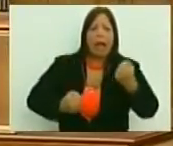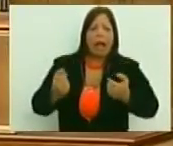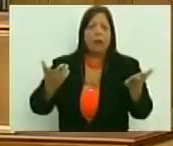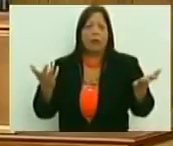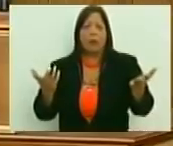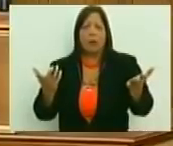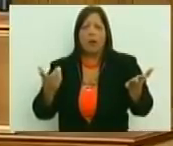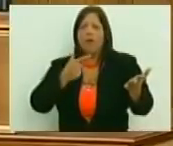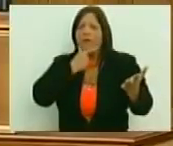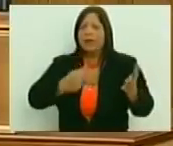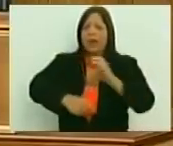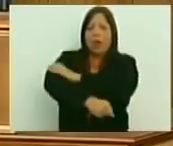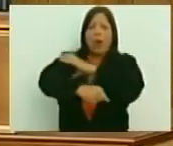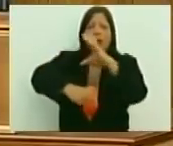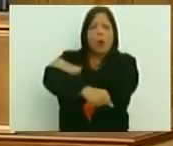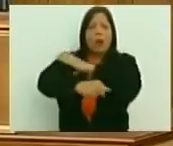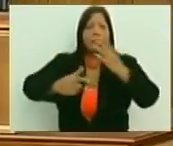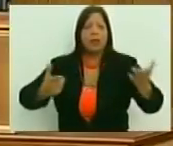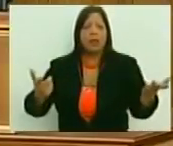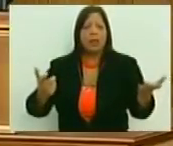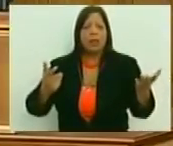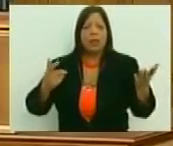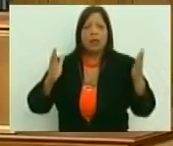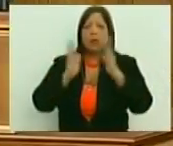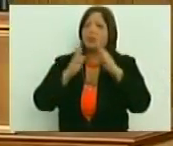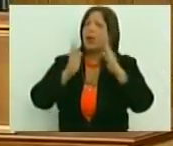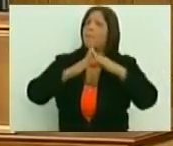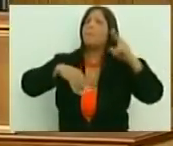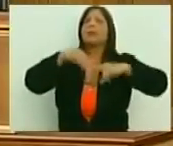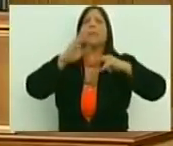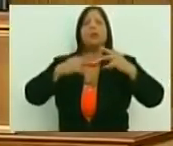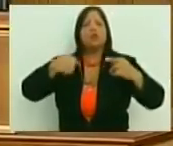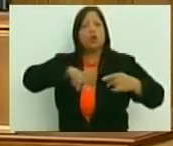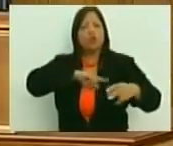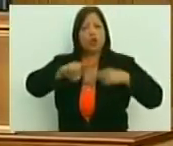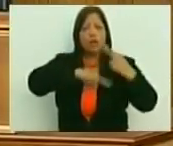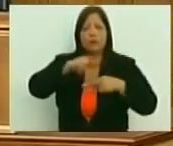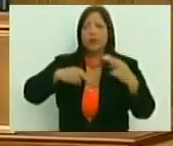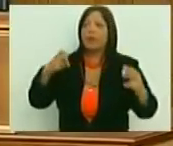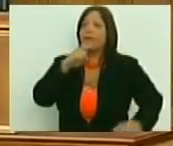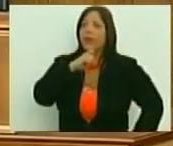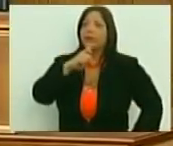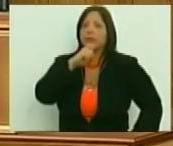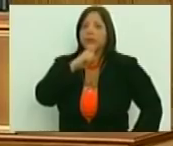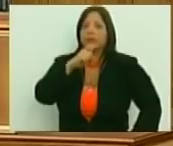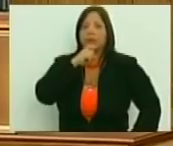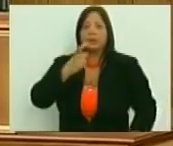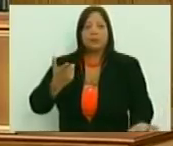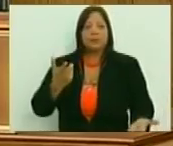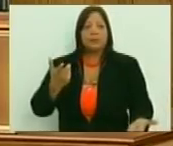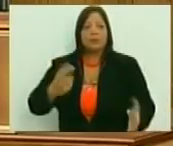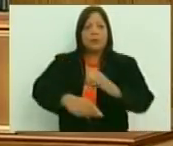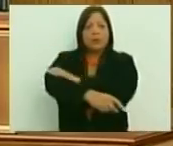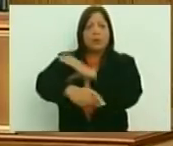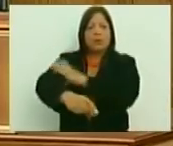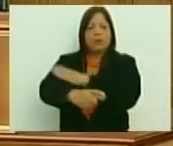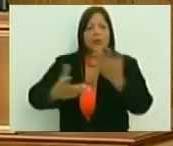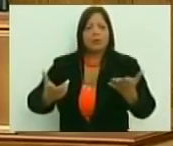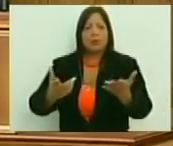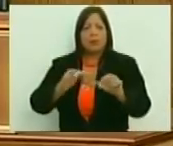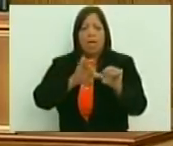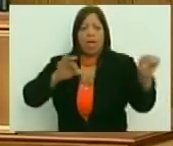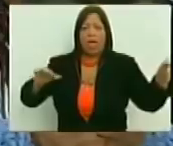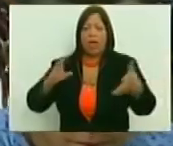una habitación o un apartamento? Y a nosotros se nos es tan difícil. Parece que más cerca de Chávez, más lejos de